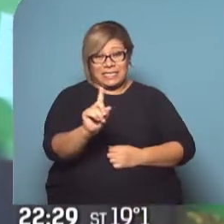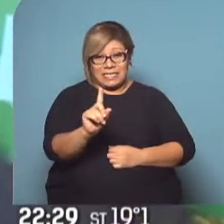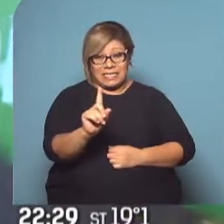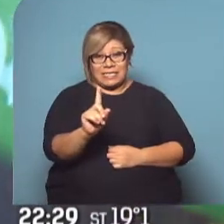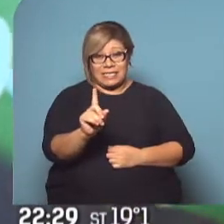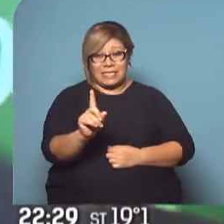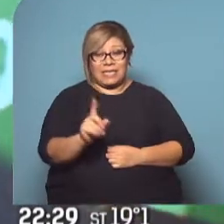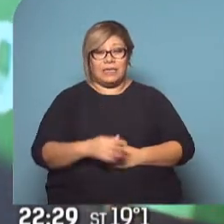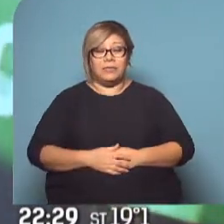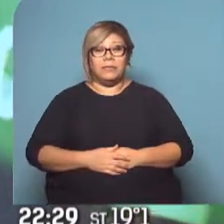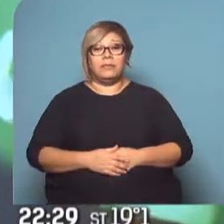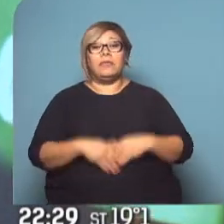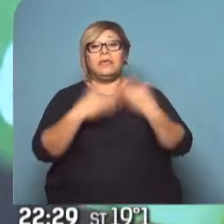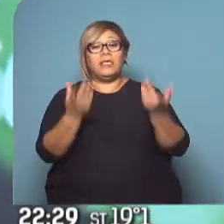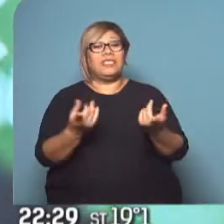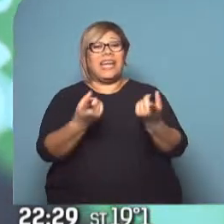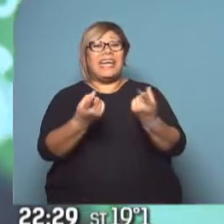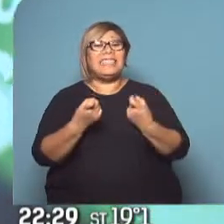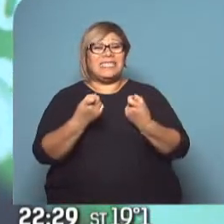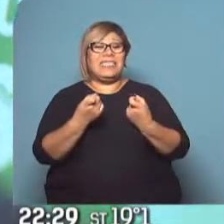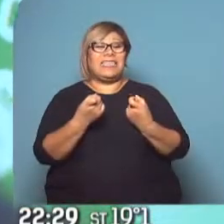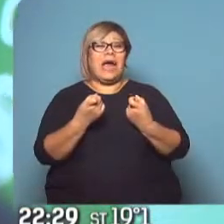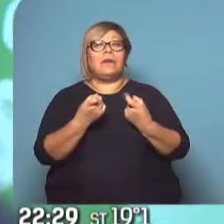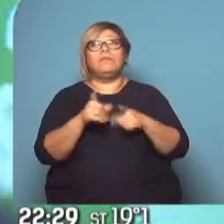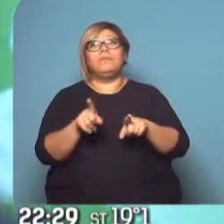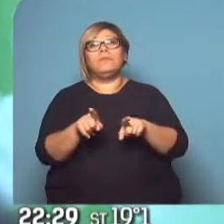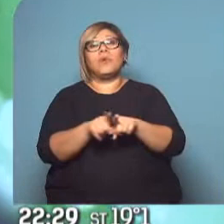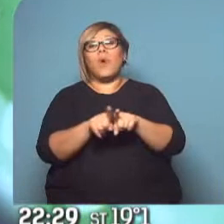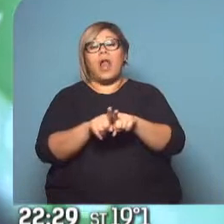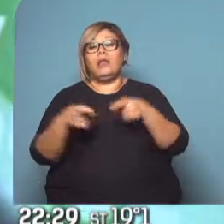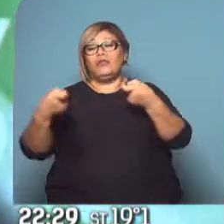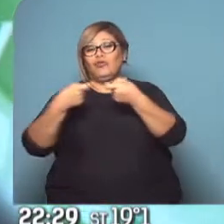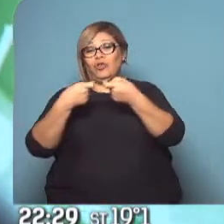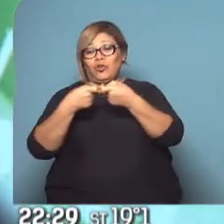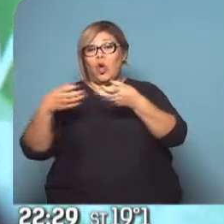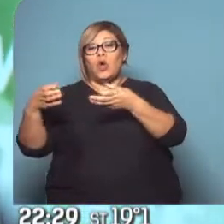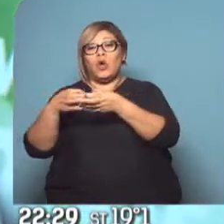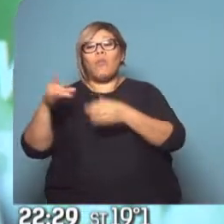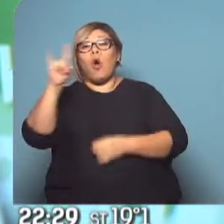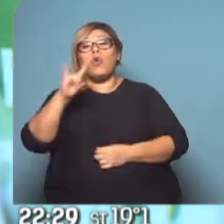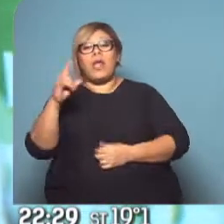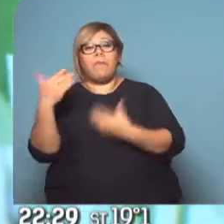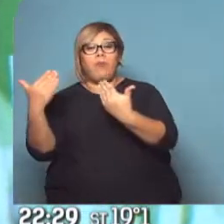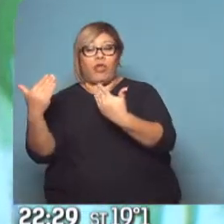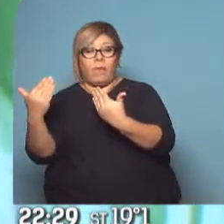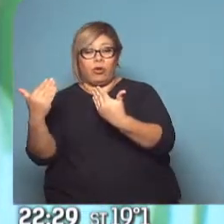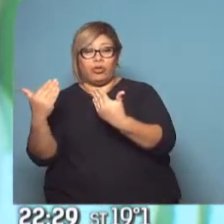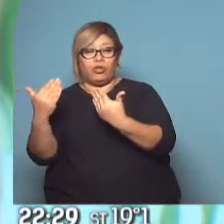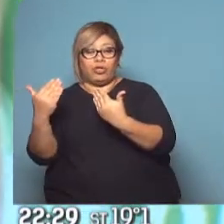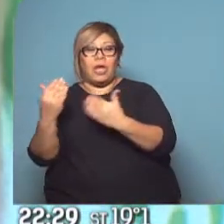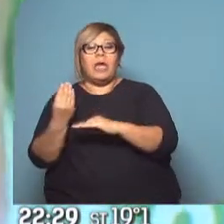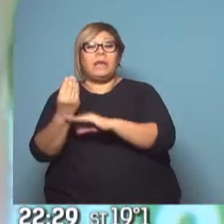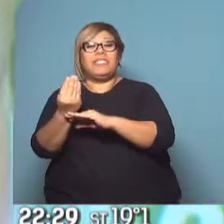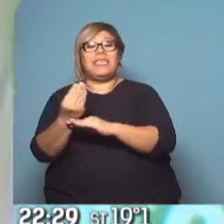presupuestos. Entonces tiene que formar una coalición. Lo más cerca es Unidas Podemos, el partido de Pablo Iglesias. Del